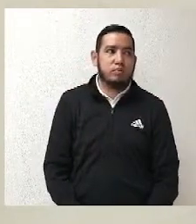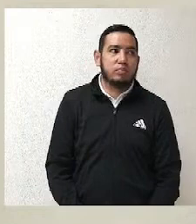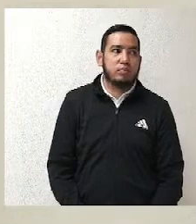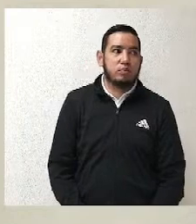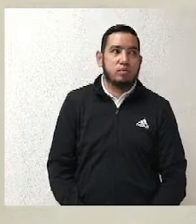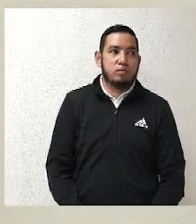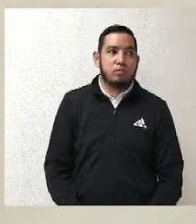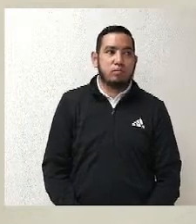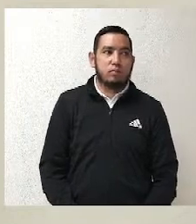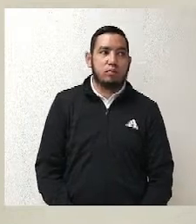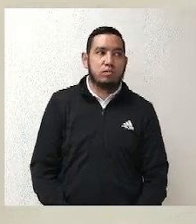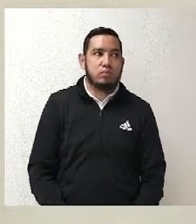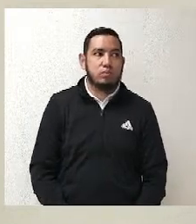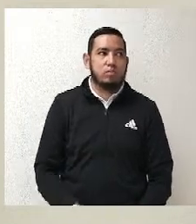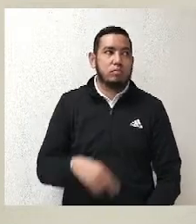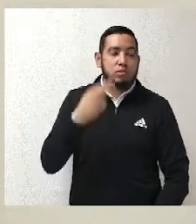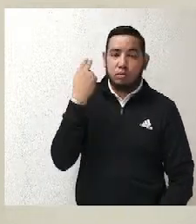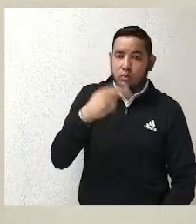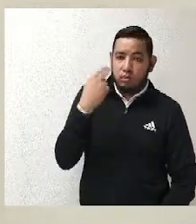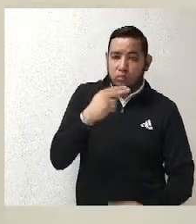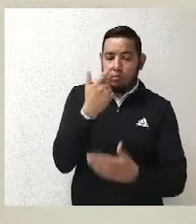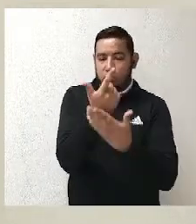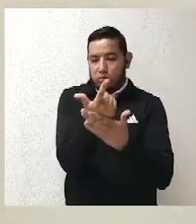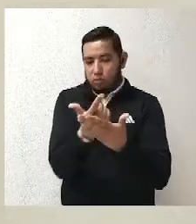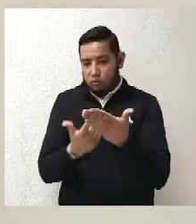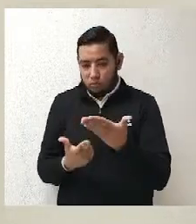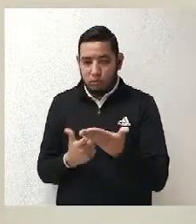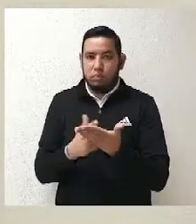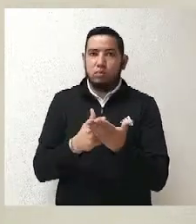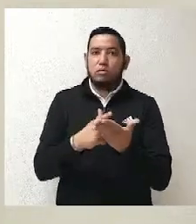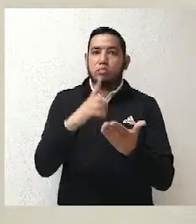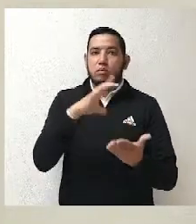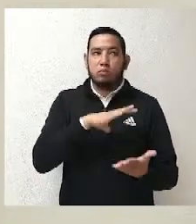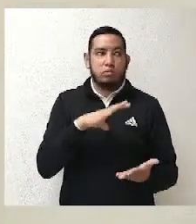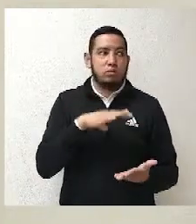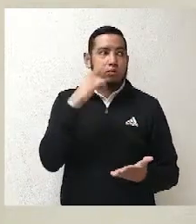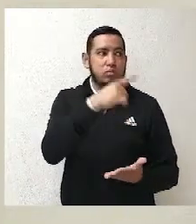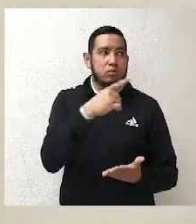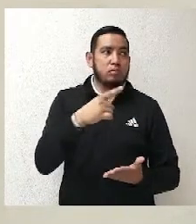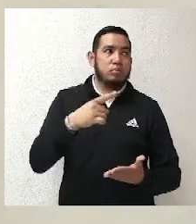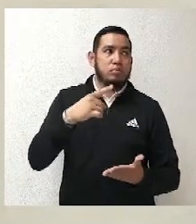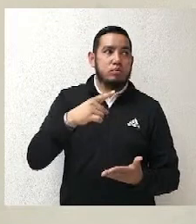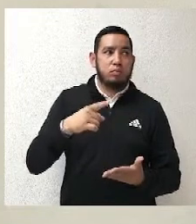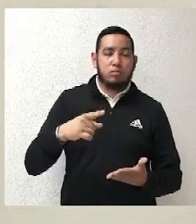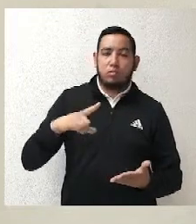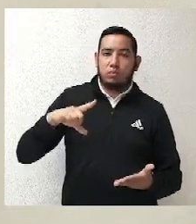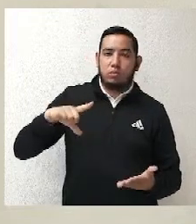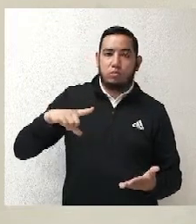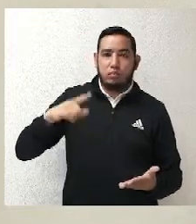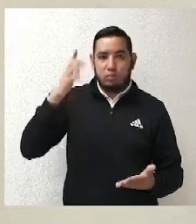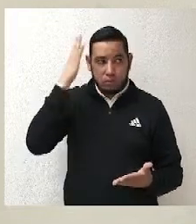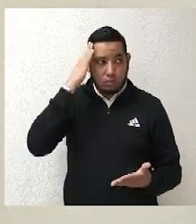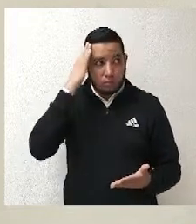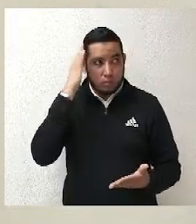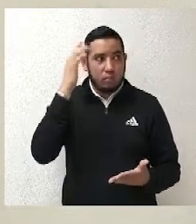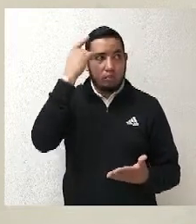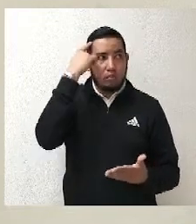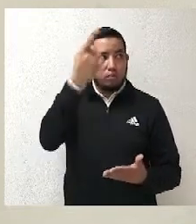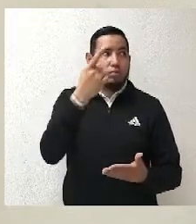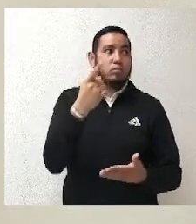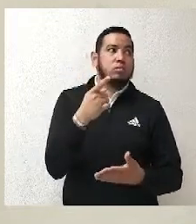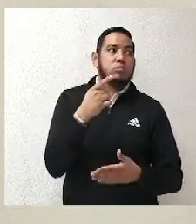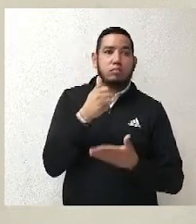Que el nombramiento de la precandidatura se haya realizado en un evento público el 29 de enero, es una estrategia amparada bajo los principios de autoorganización y